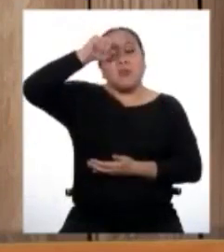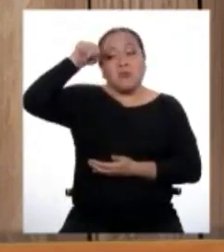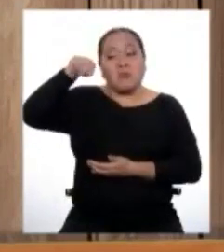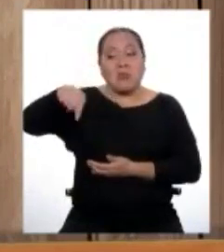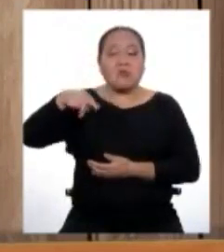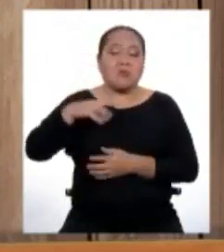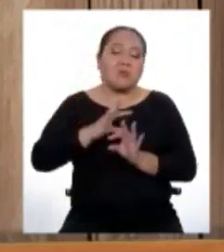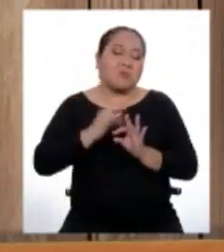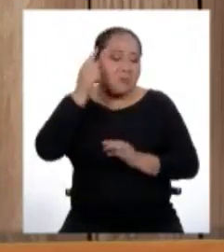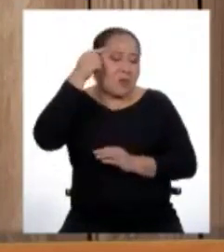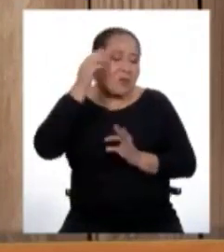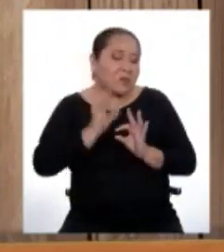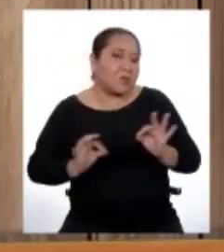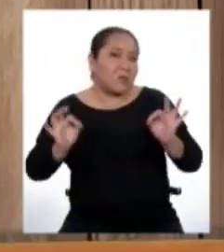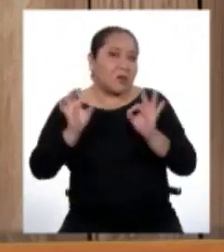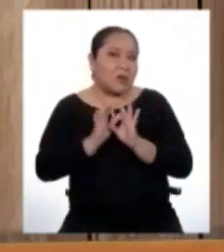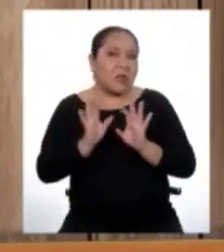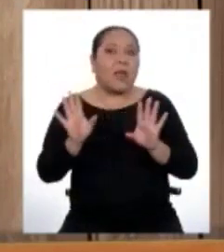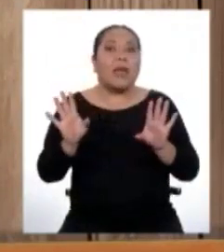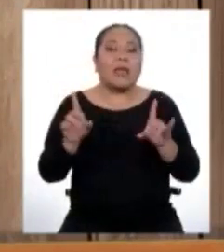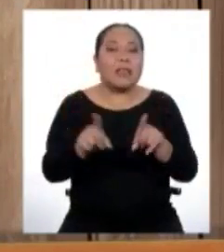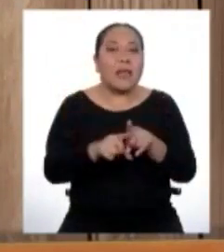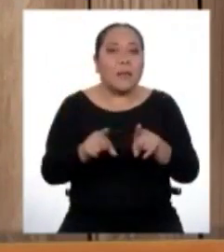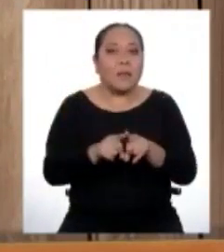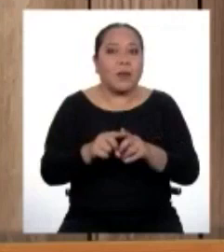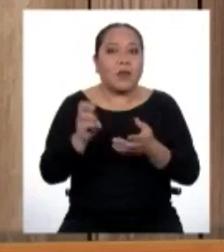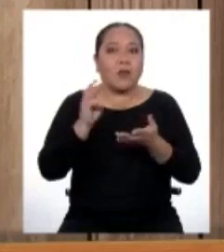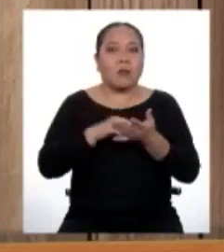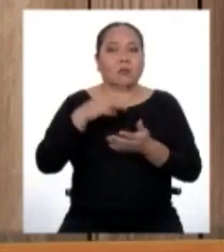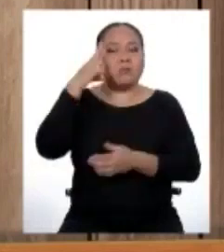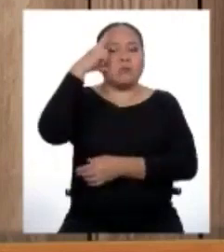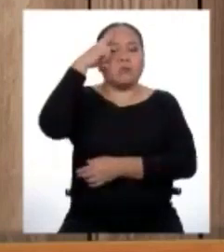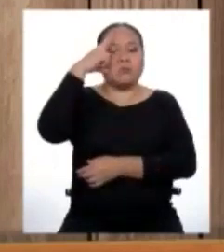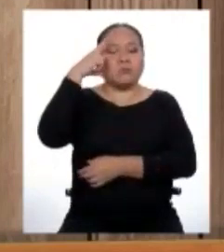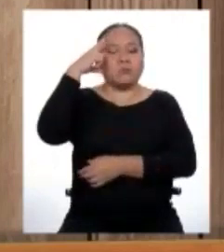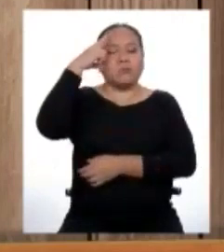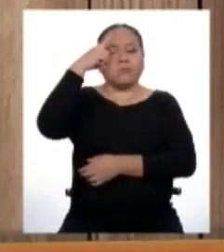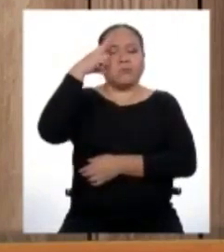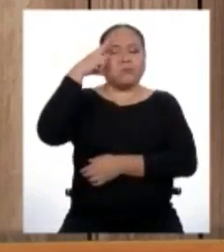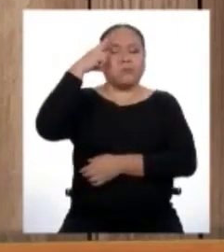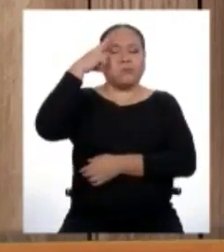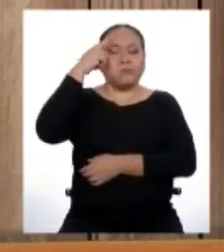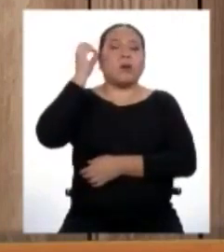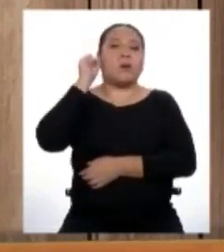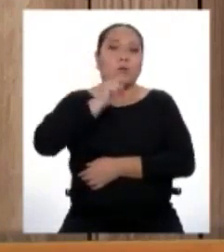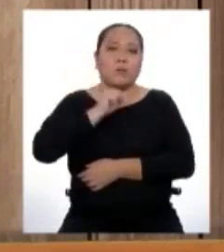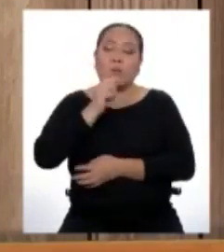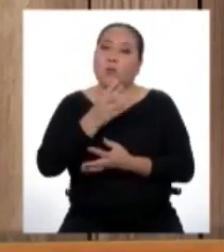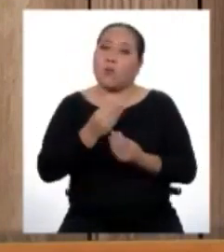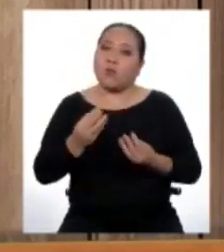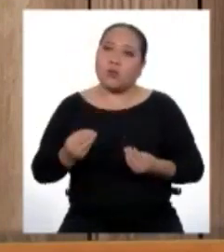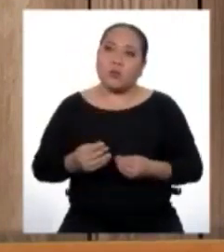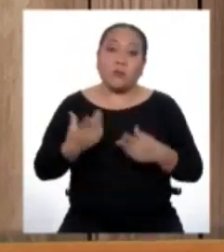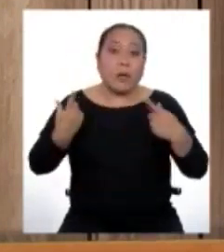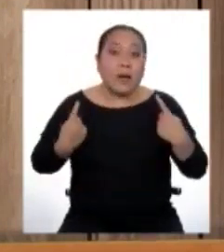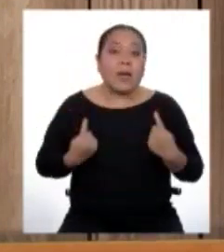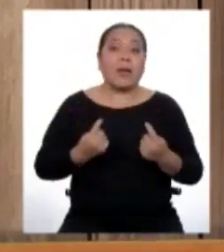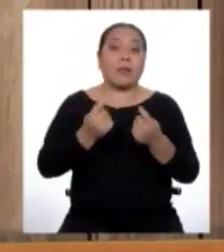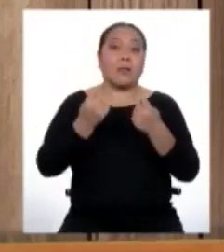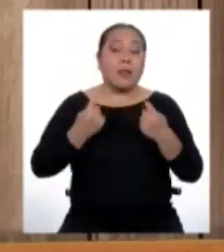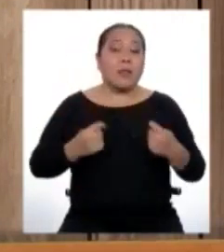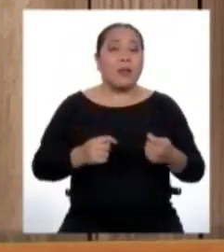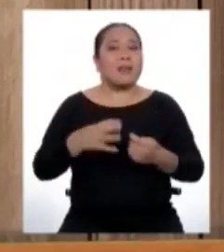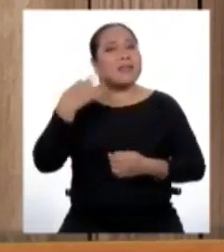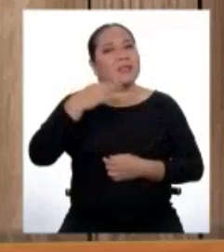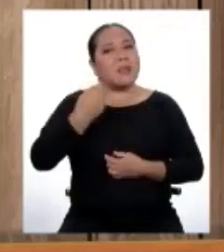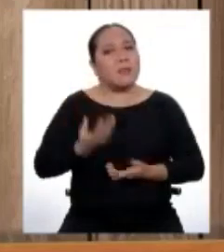importante. Y sobre todo, lo que hemos reflexionado bastante. Intentemos siempre